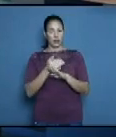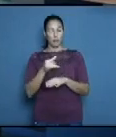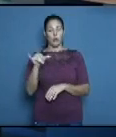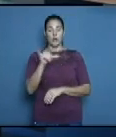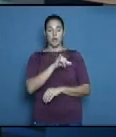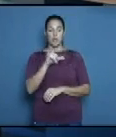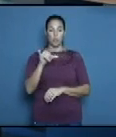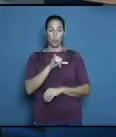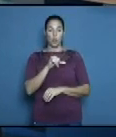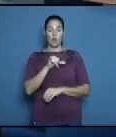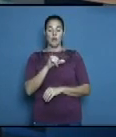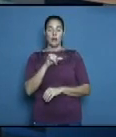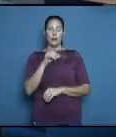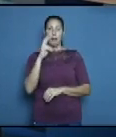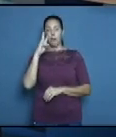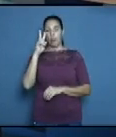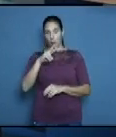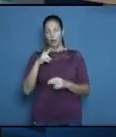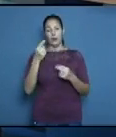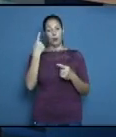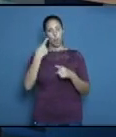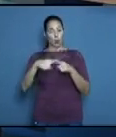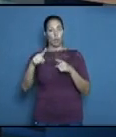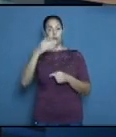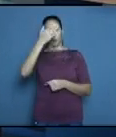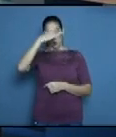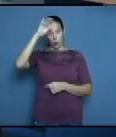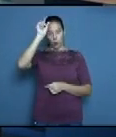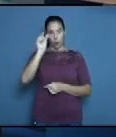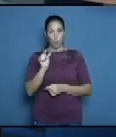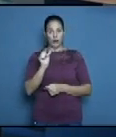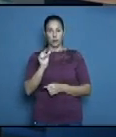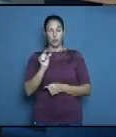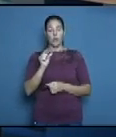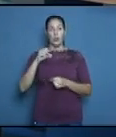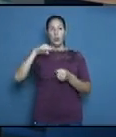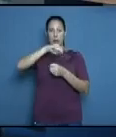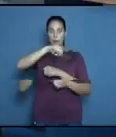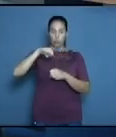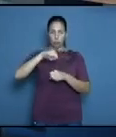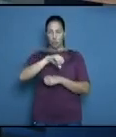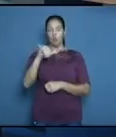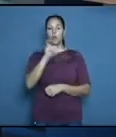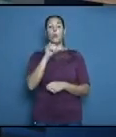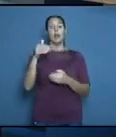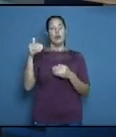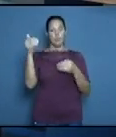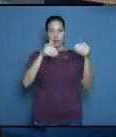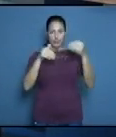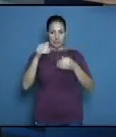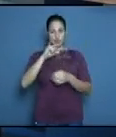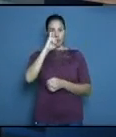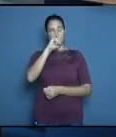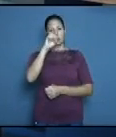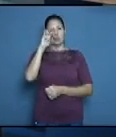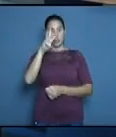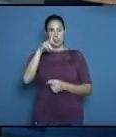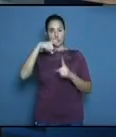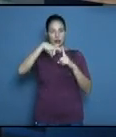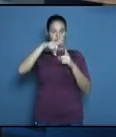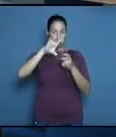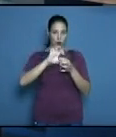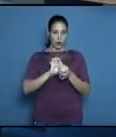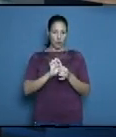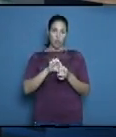de Andy Cruz en las semifinales de los 63 kilogramos ante el australiano Harry Garzai esto debe ser